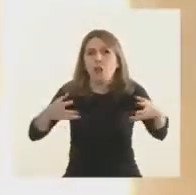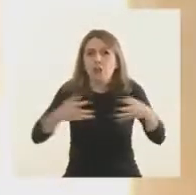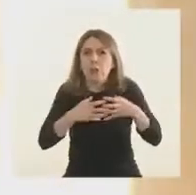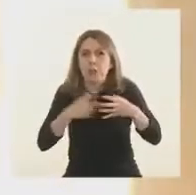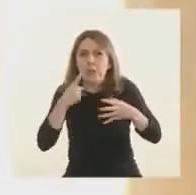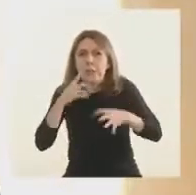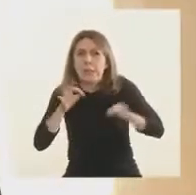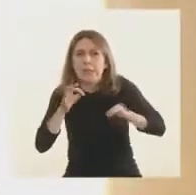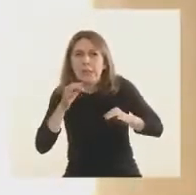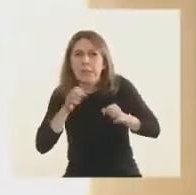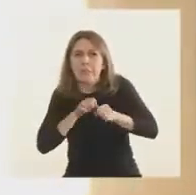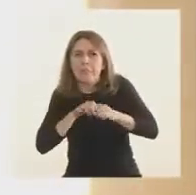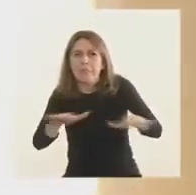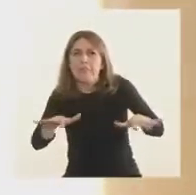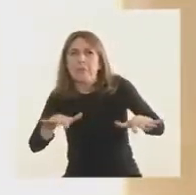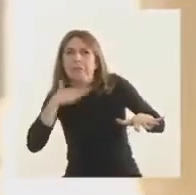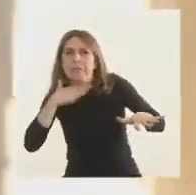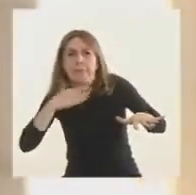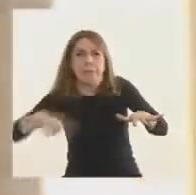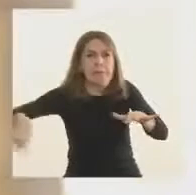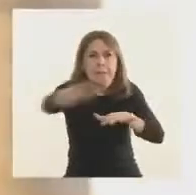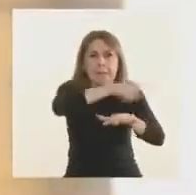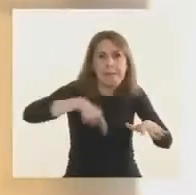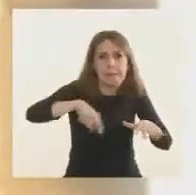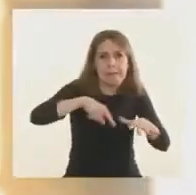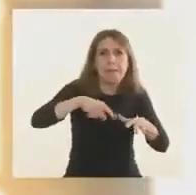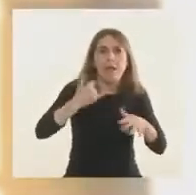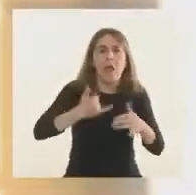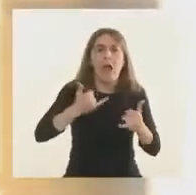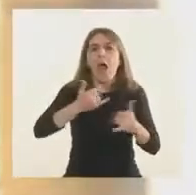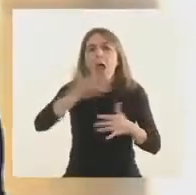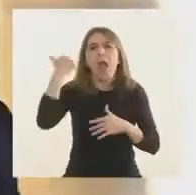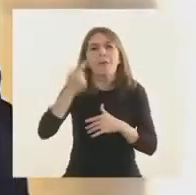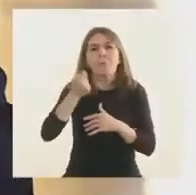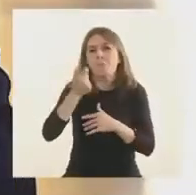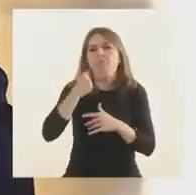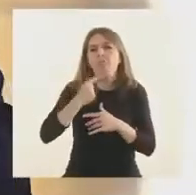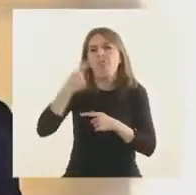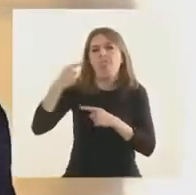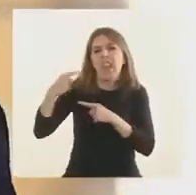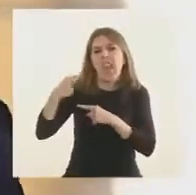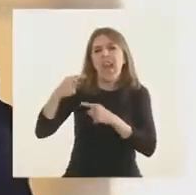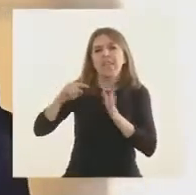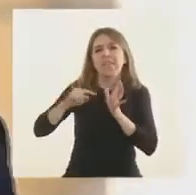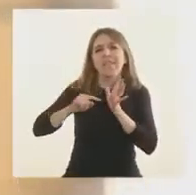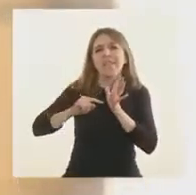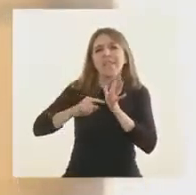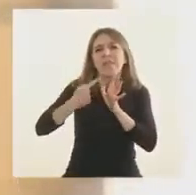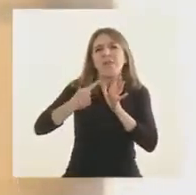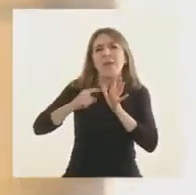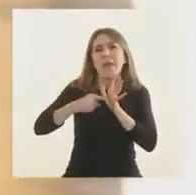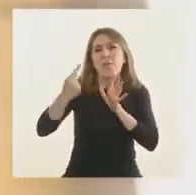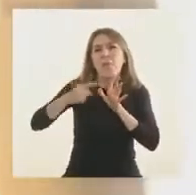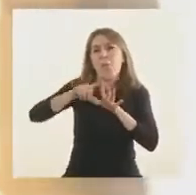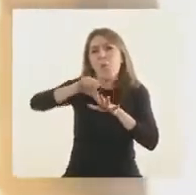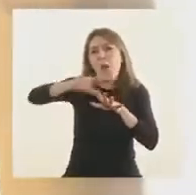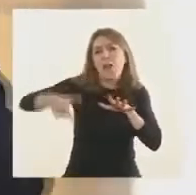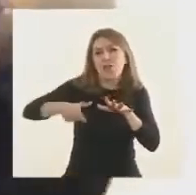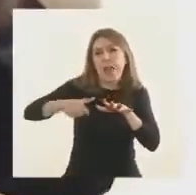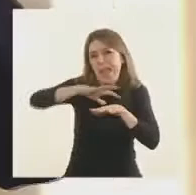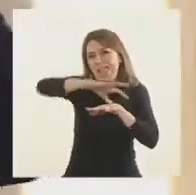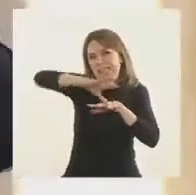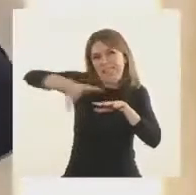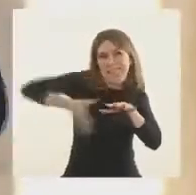Hace pocos días lanzamos un plan para el área metropolitana de Buenos Aires, fundamentalmente para el Gran Buenos Aires de la Provincia de Buenos Aires.